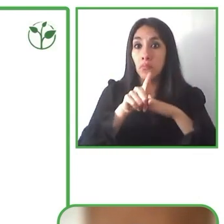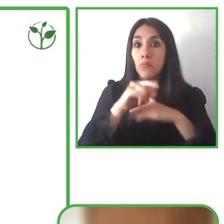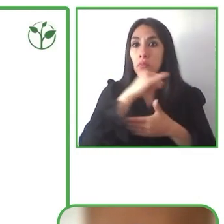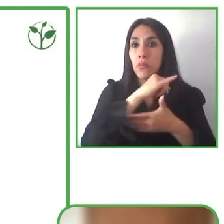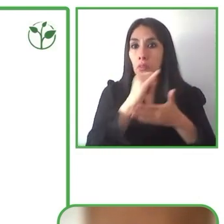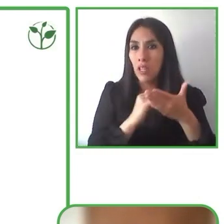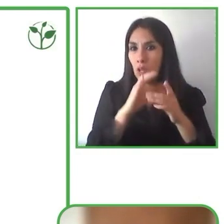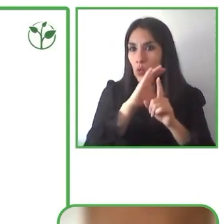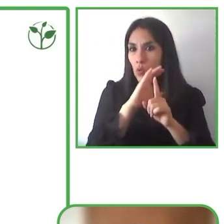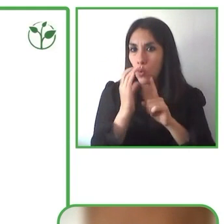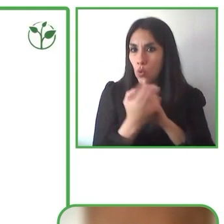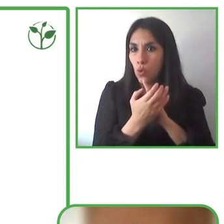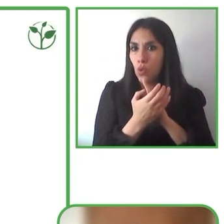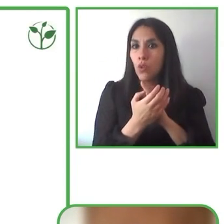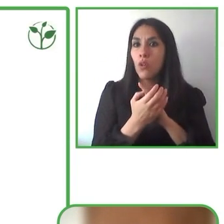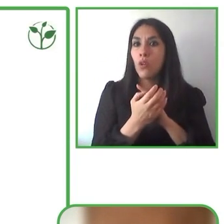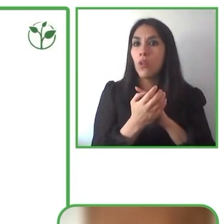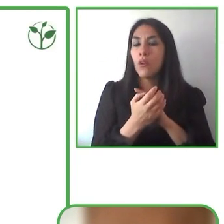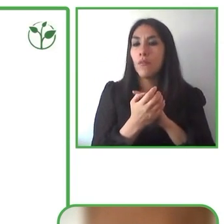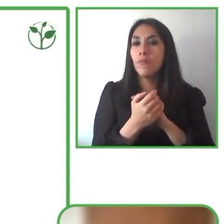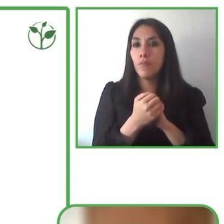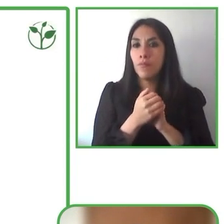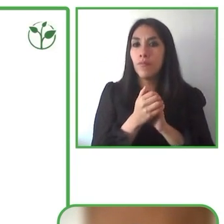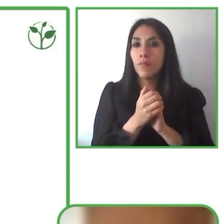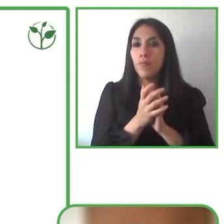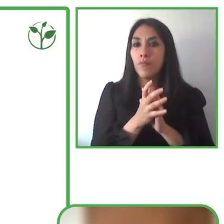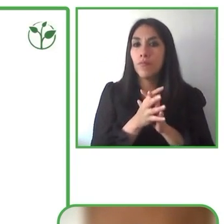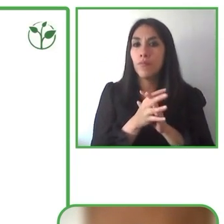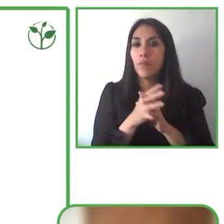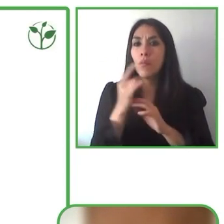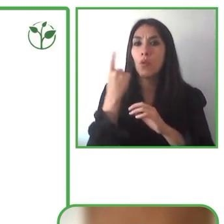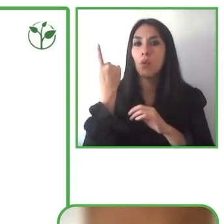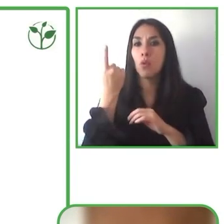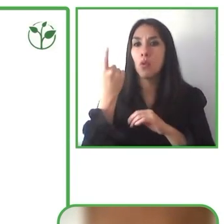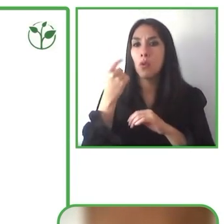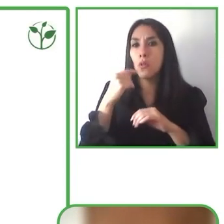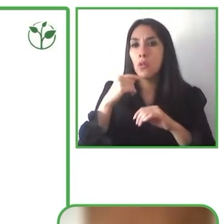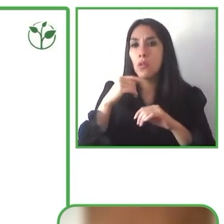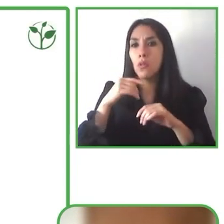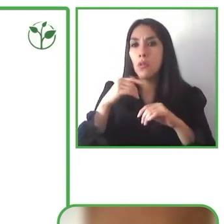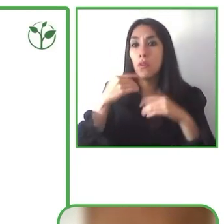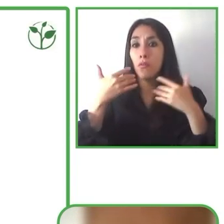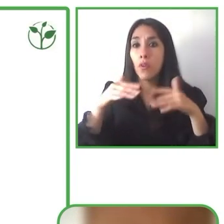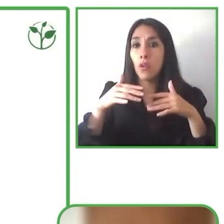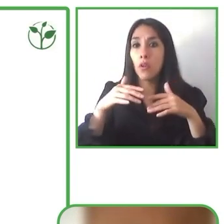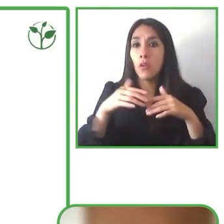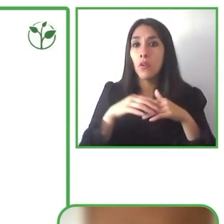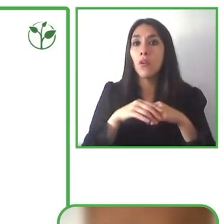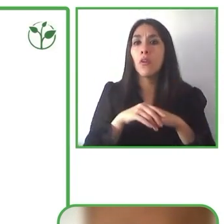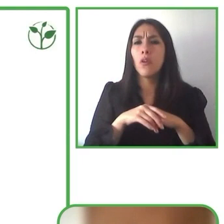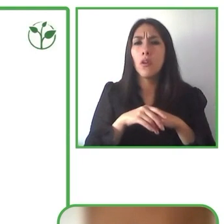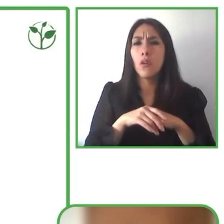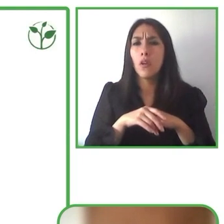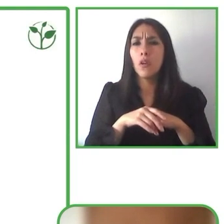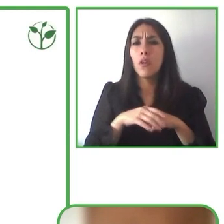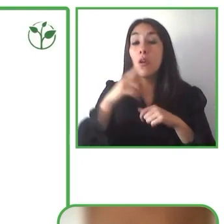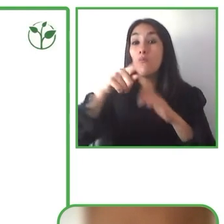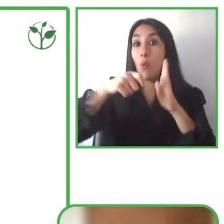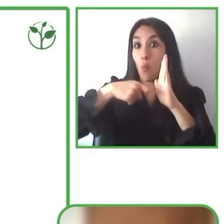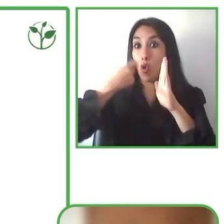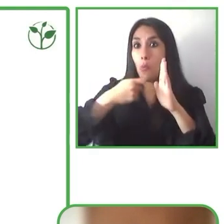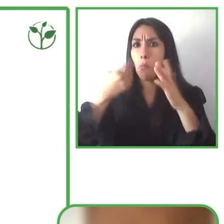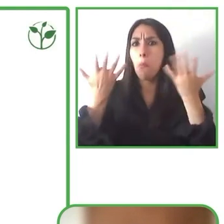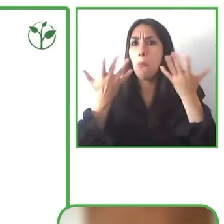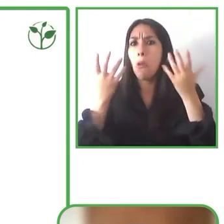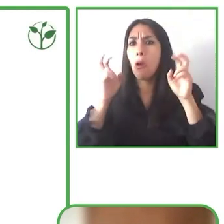una de nuestras puestas en escena en cada uno de nuestros nuevos proyectos se brinde y se pueda medir en términos